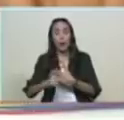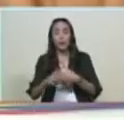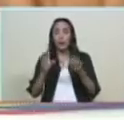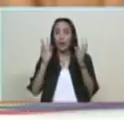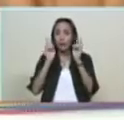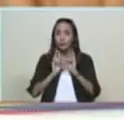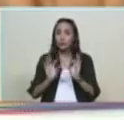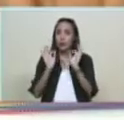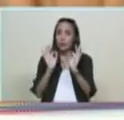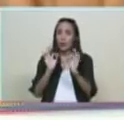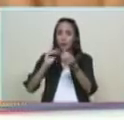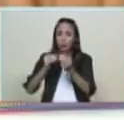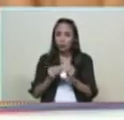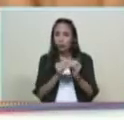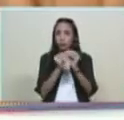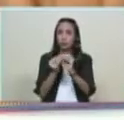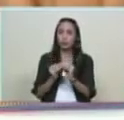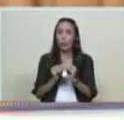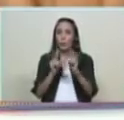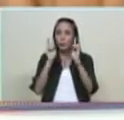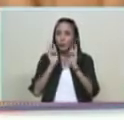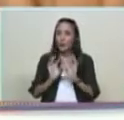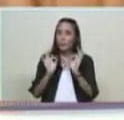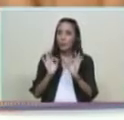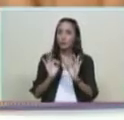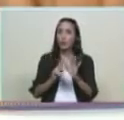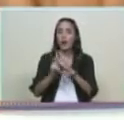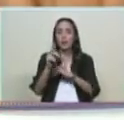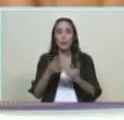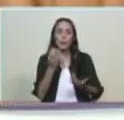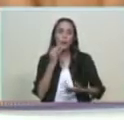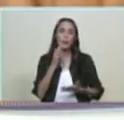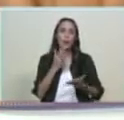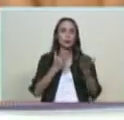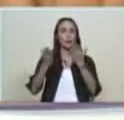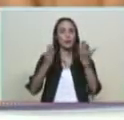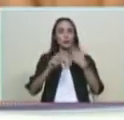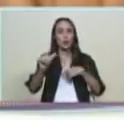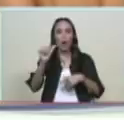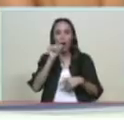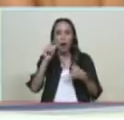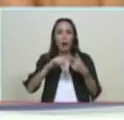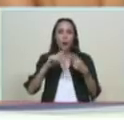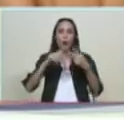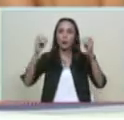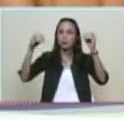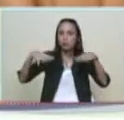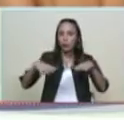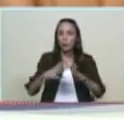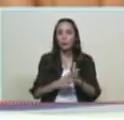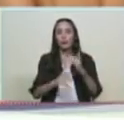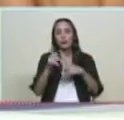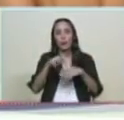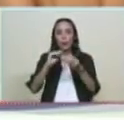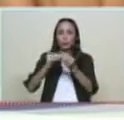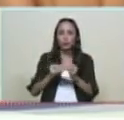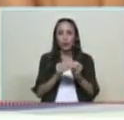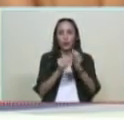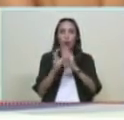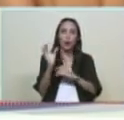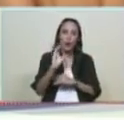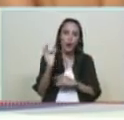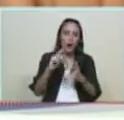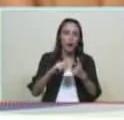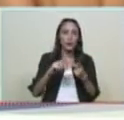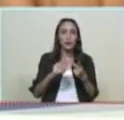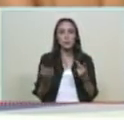comandante para darle mayor continuidad y calidad a los servicios de agua el fin de semana vamos a hacer tareas de mantenimiento en Caracas